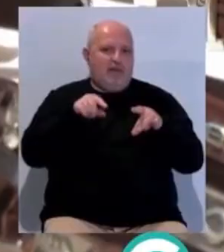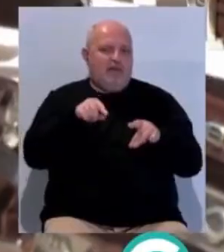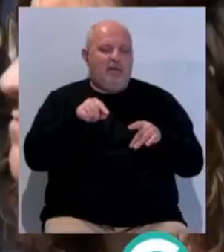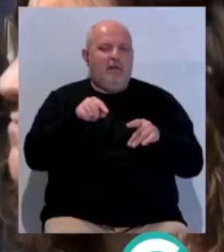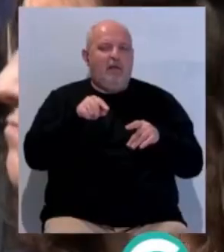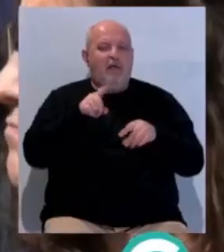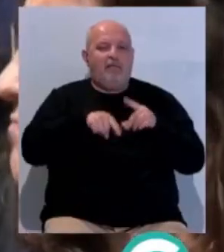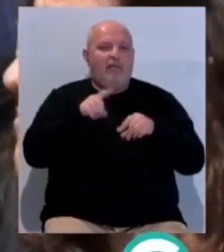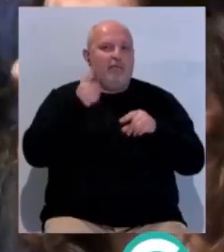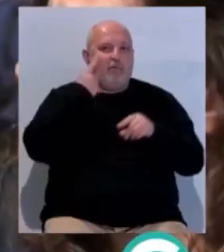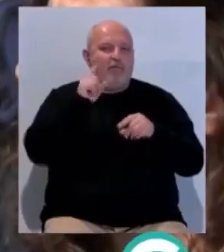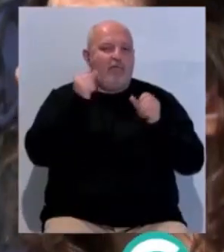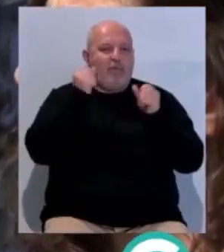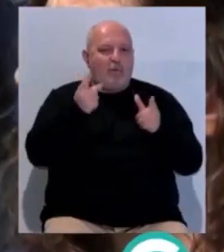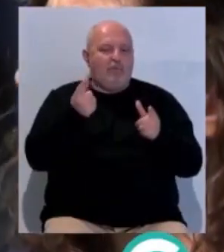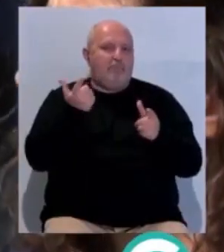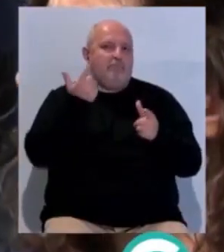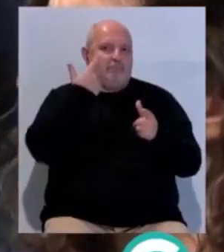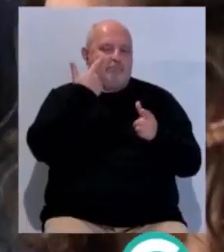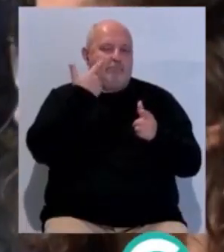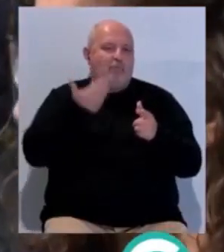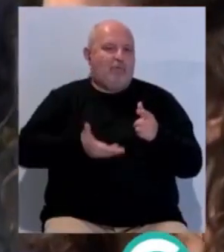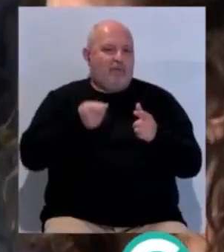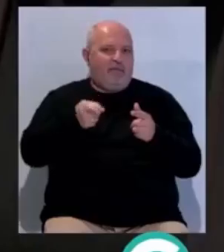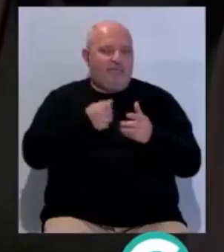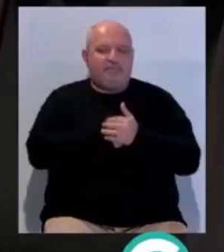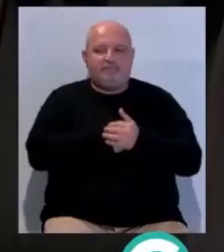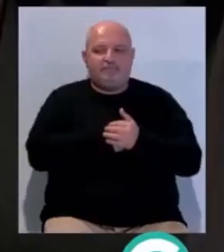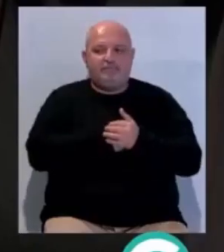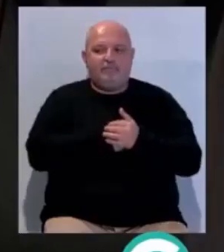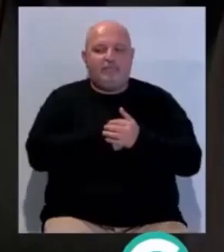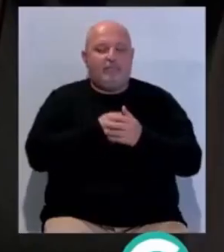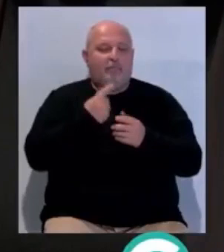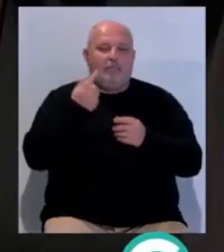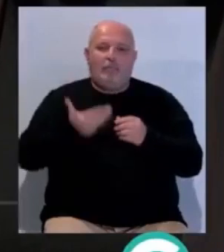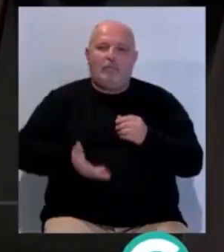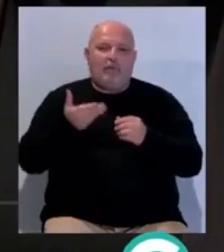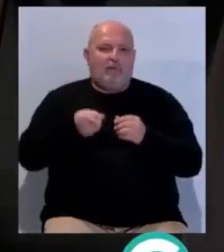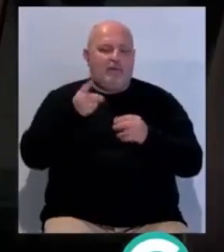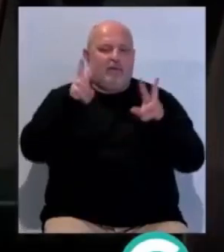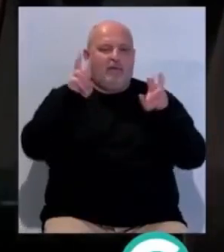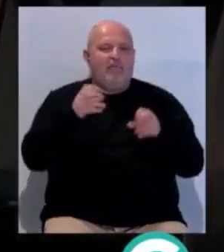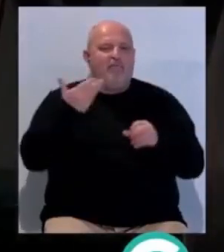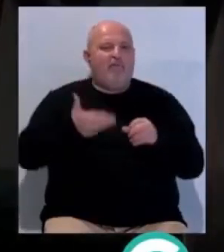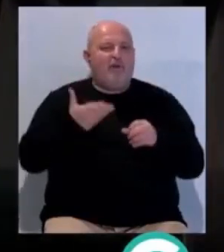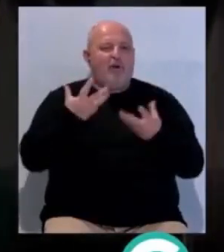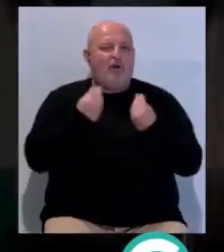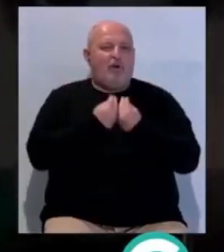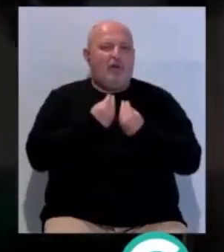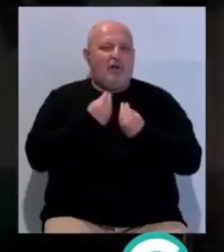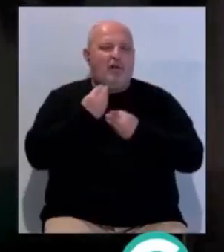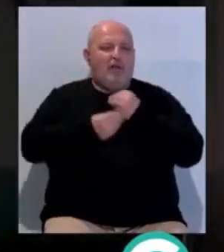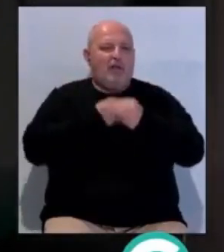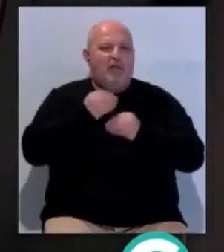que a veces pasa desapercibido sin que le demos importancia. Es de suma importancia el valor con el que